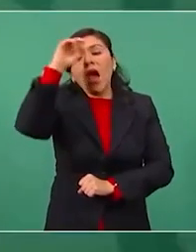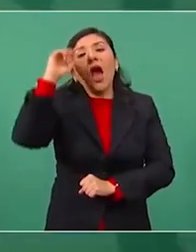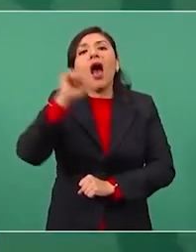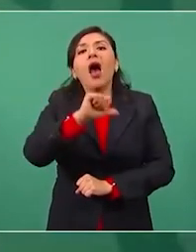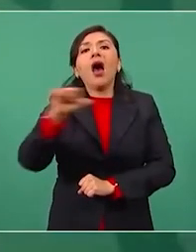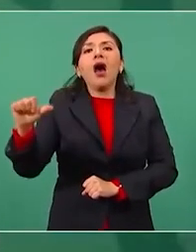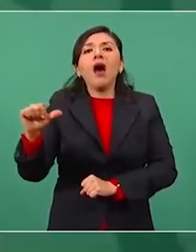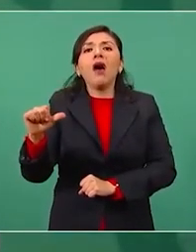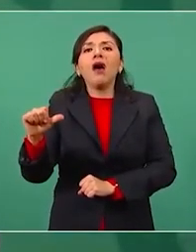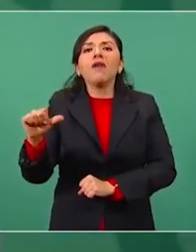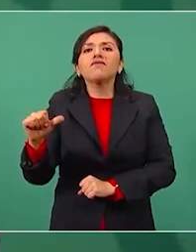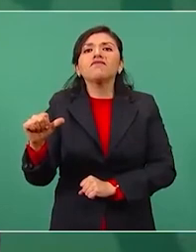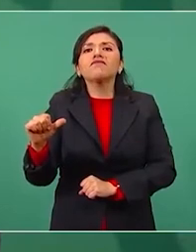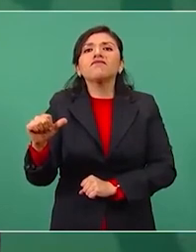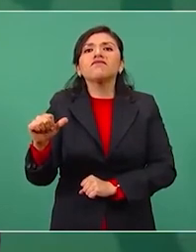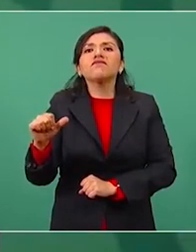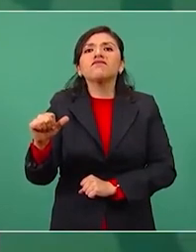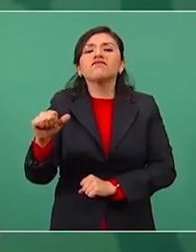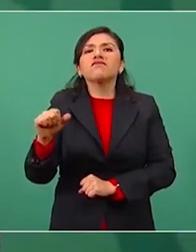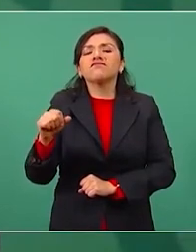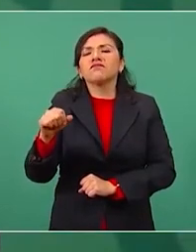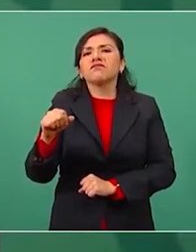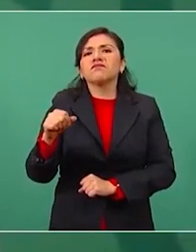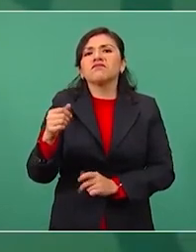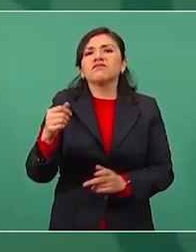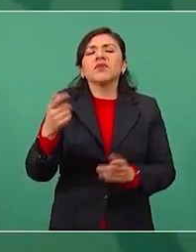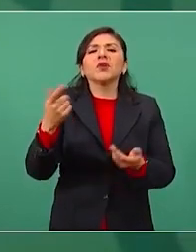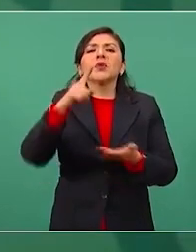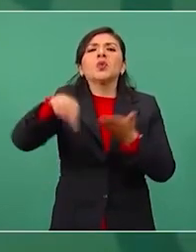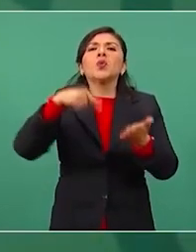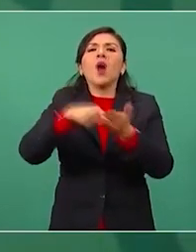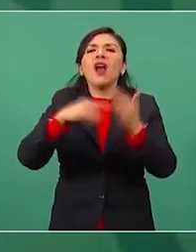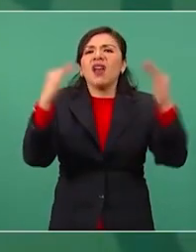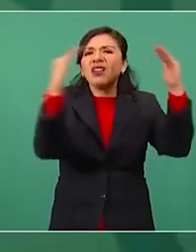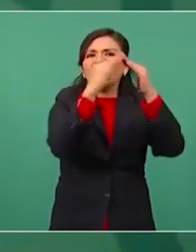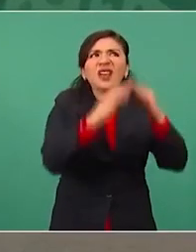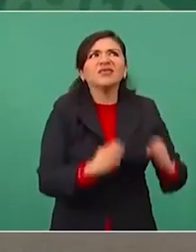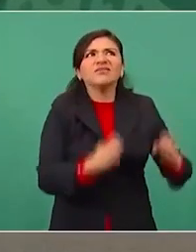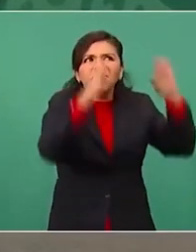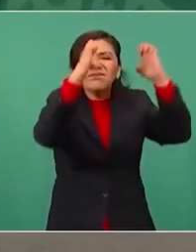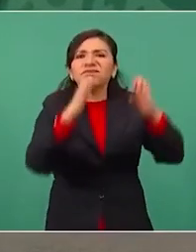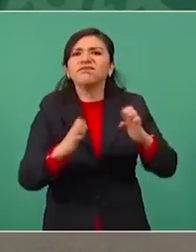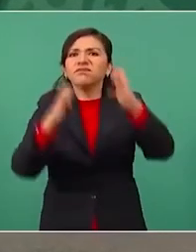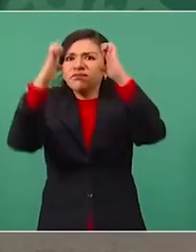o hay atentados a unidades habitacionales